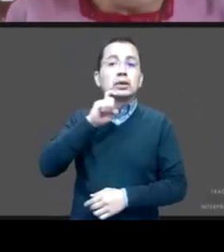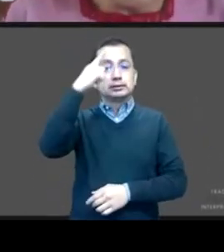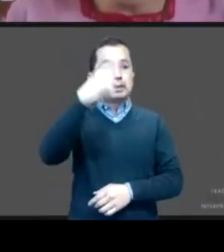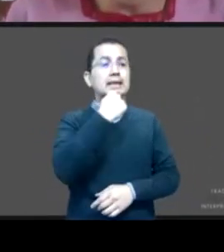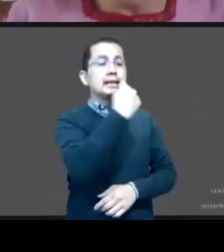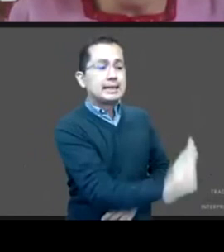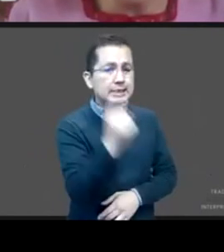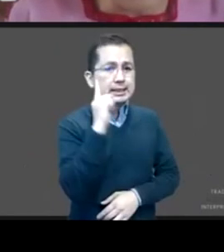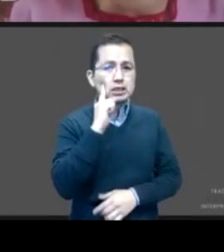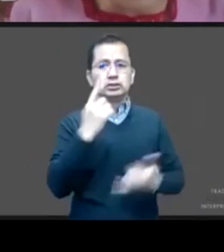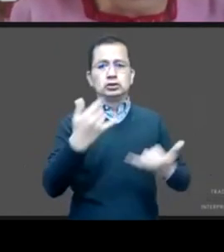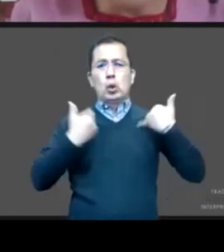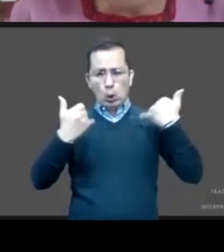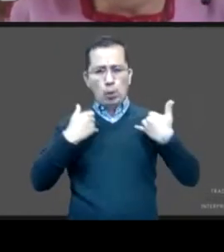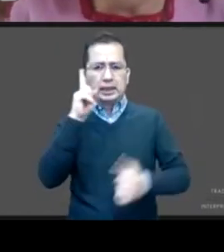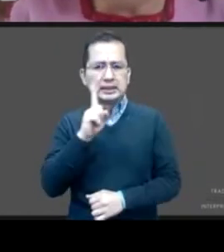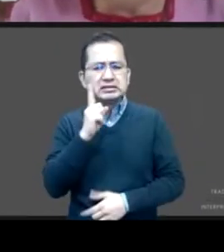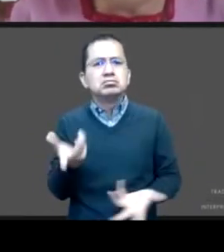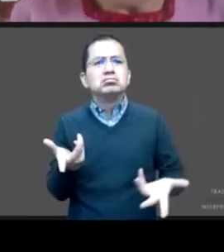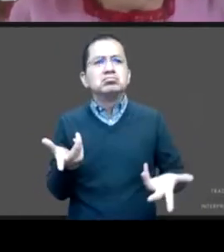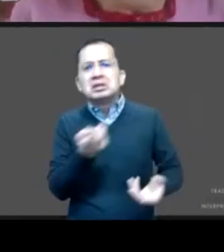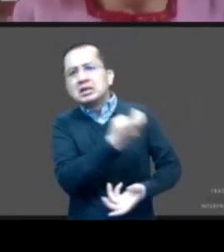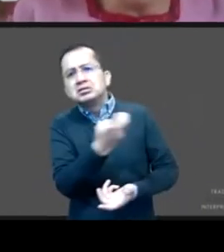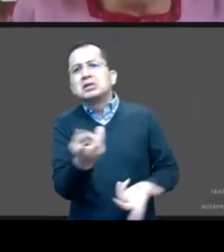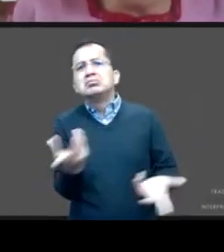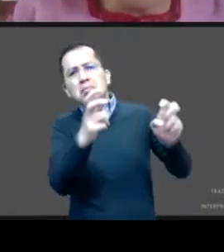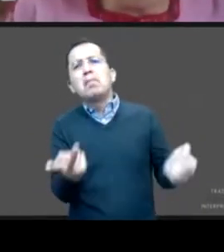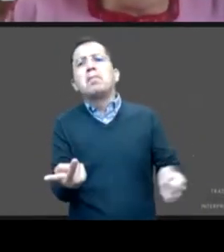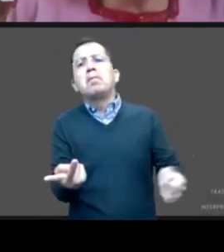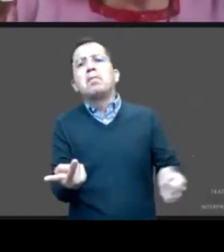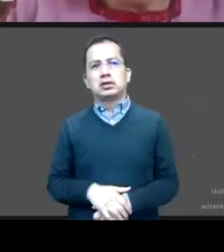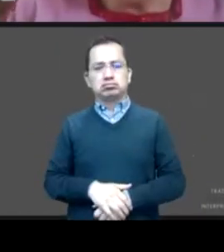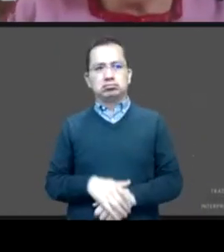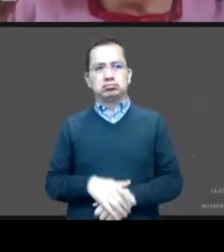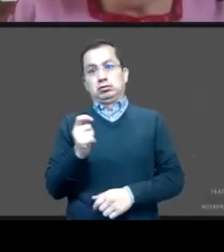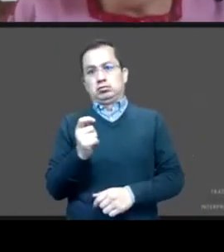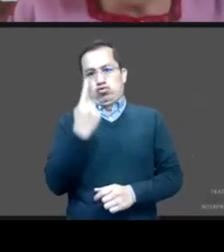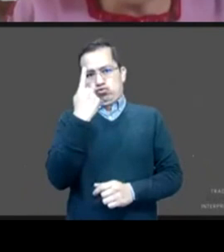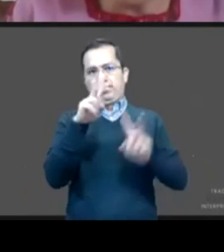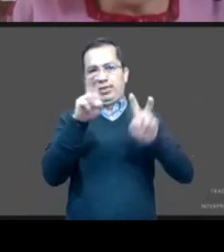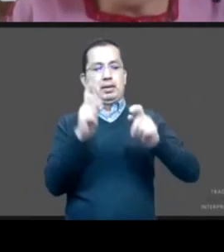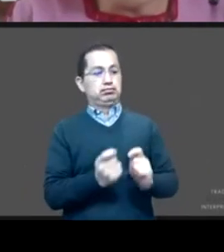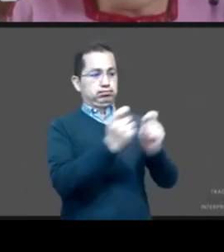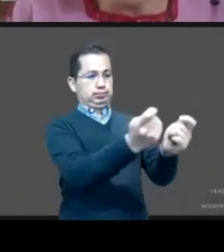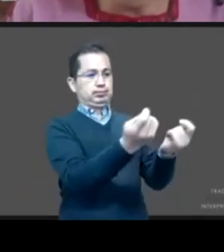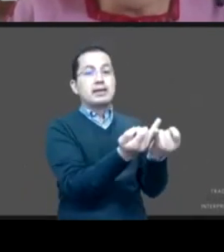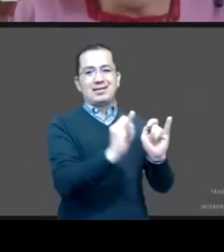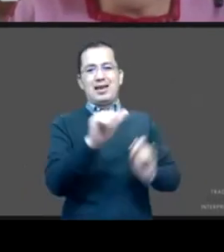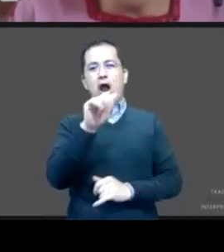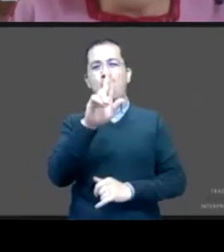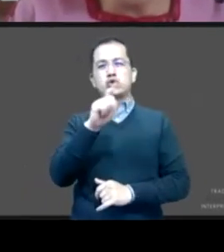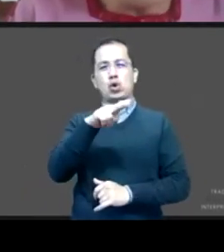¿Cómo está ahí el panorama, la autonomía? Hablamos de autonomía progresiva de las